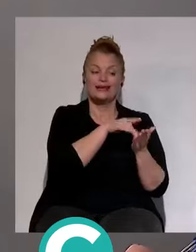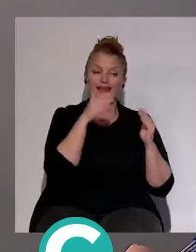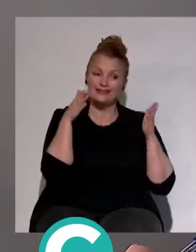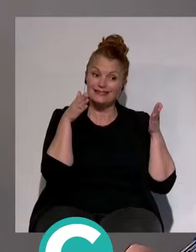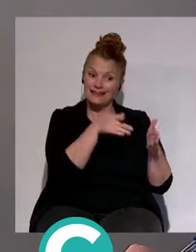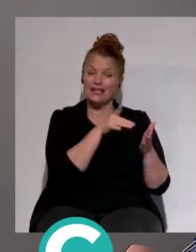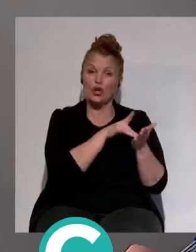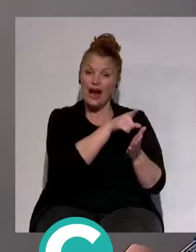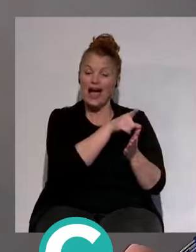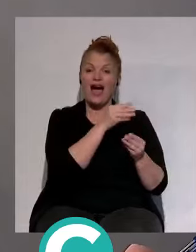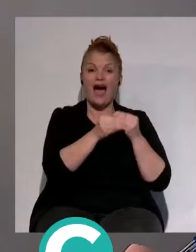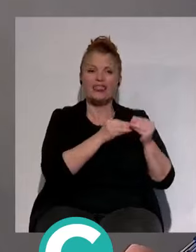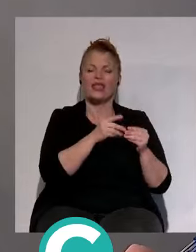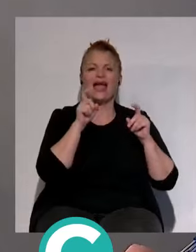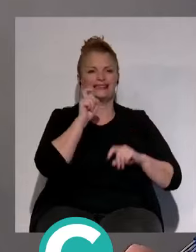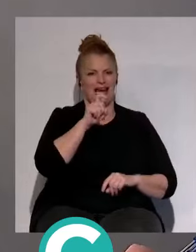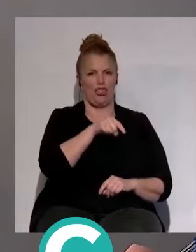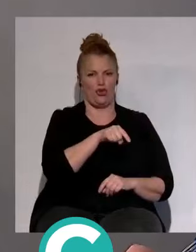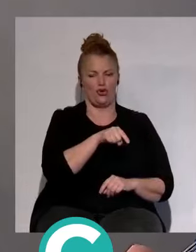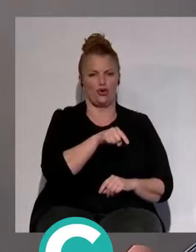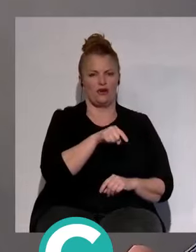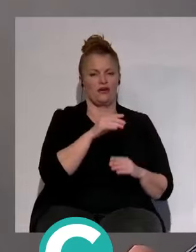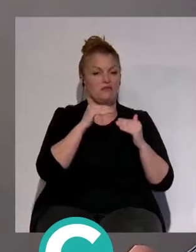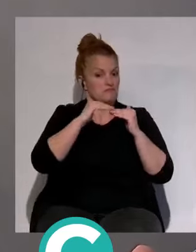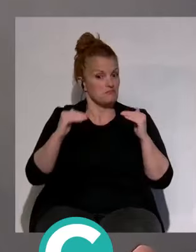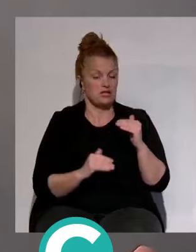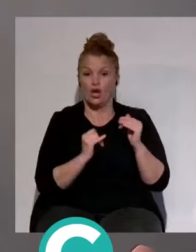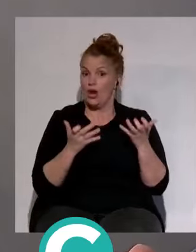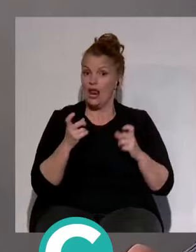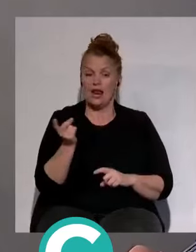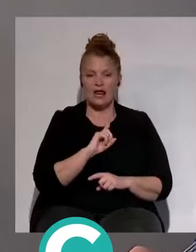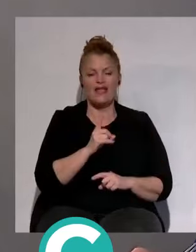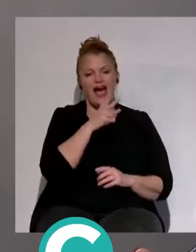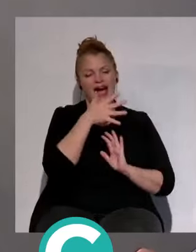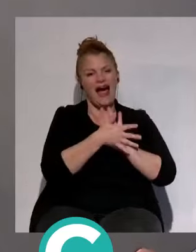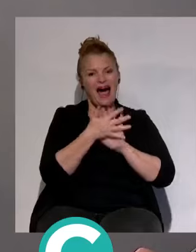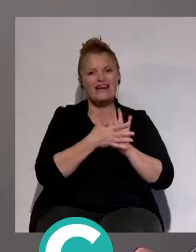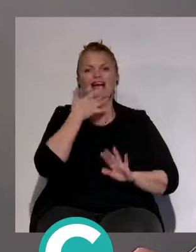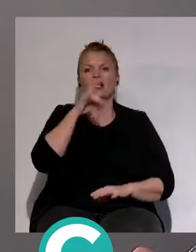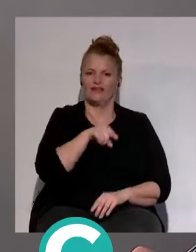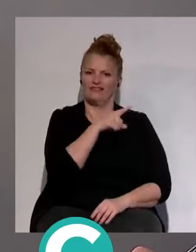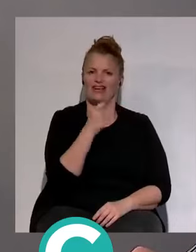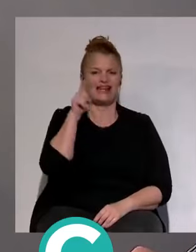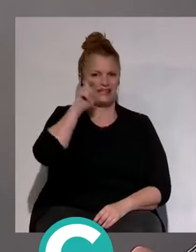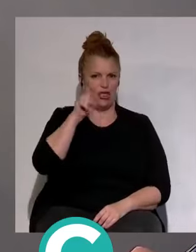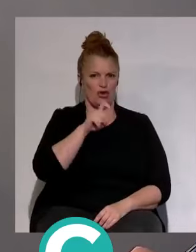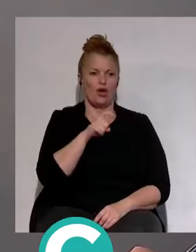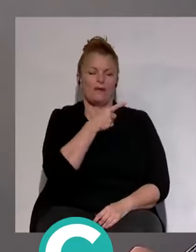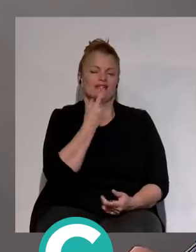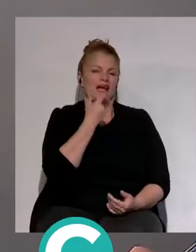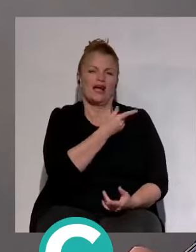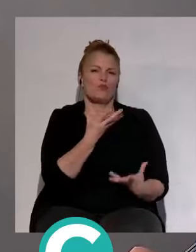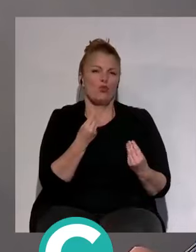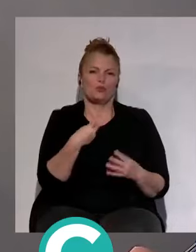al entrenador. Ha terminado el partido, se ha descendido, no se ha ganado y tiene que hablar el entrenador. Lo que pasa es que es muy protagonista.